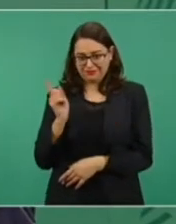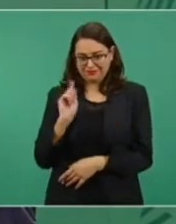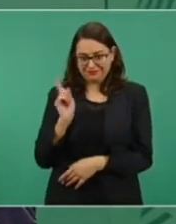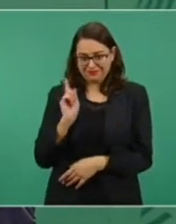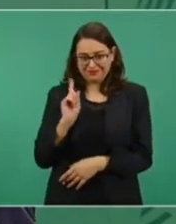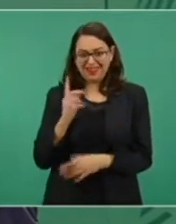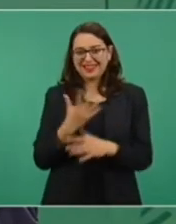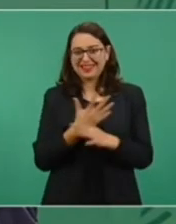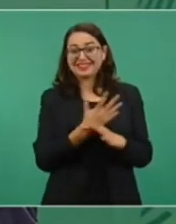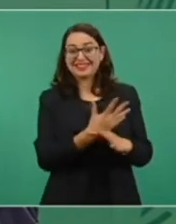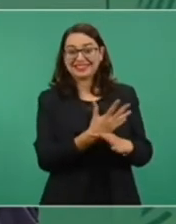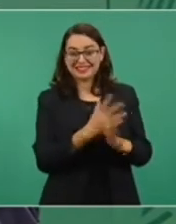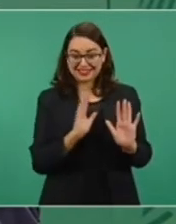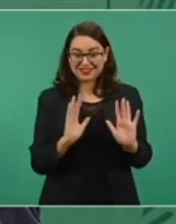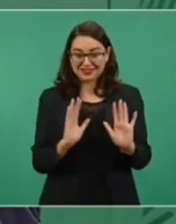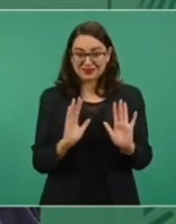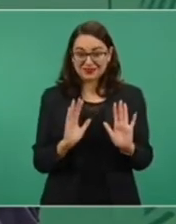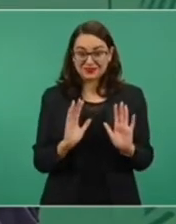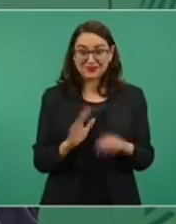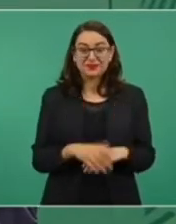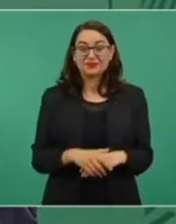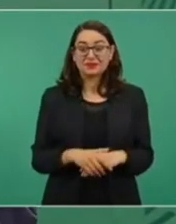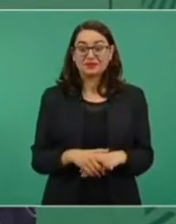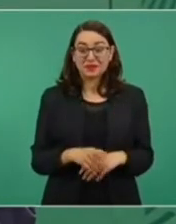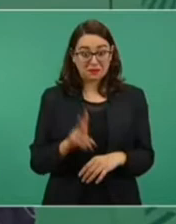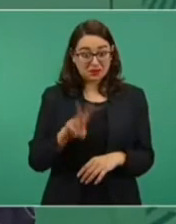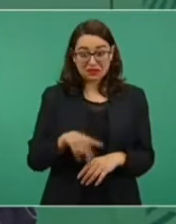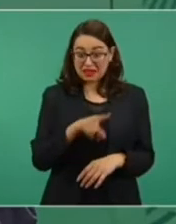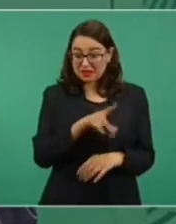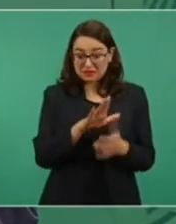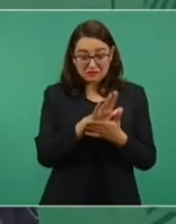Fíjense cuánta humildad.